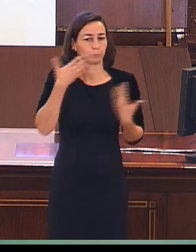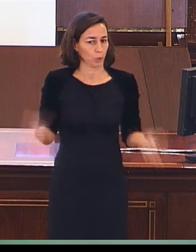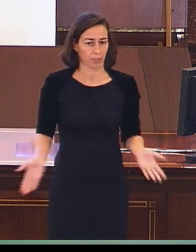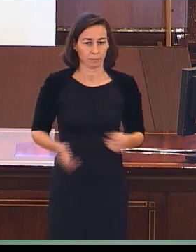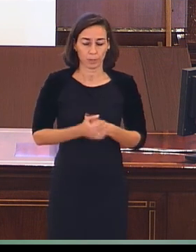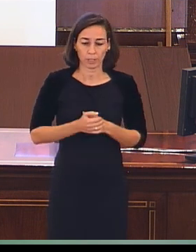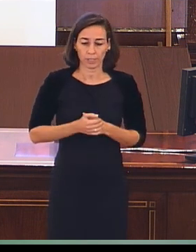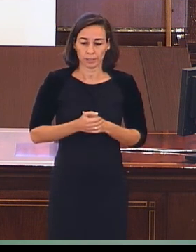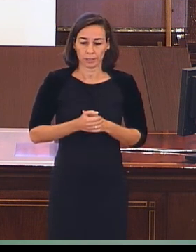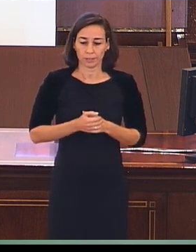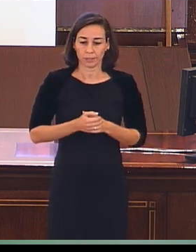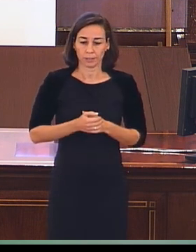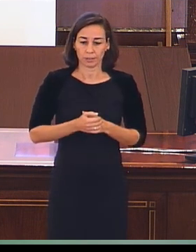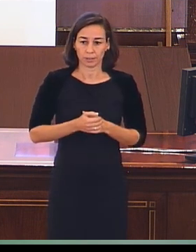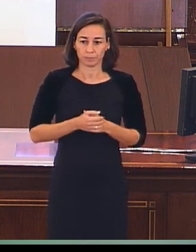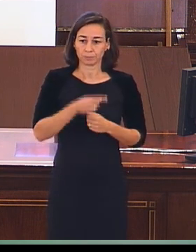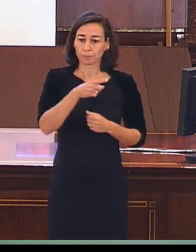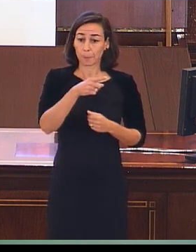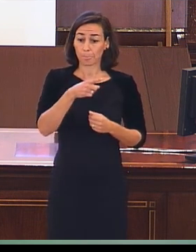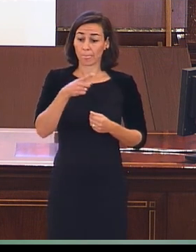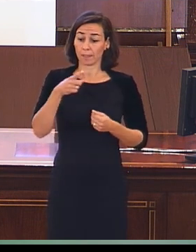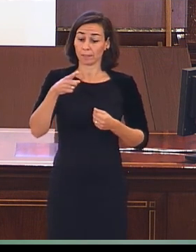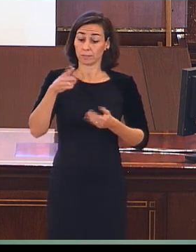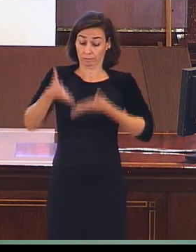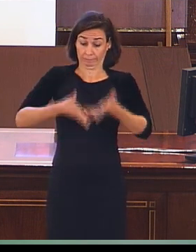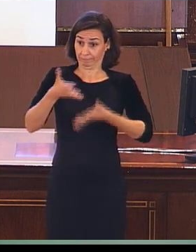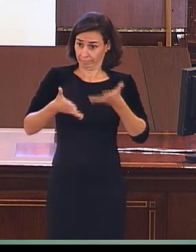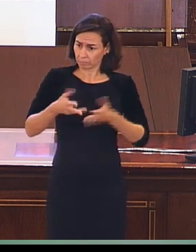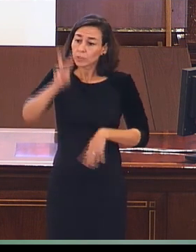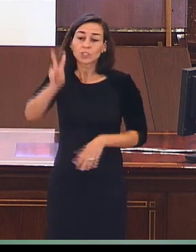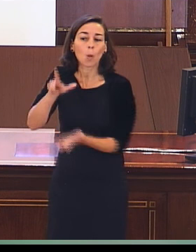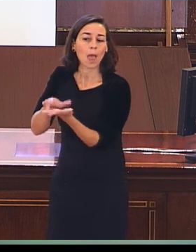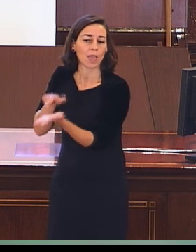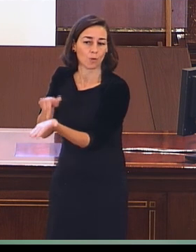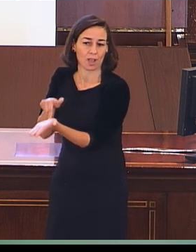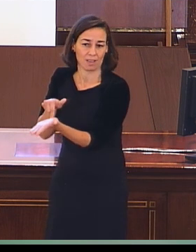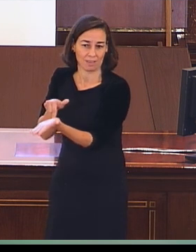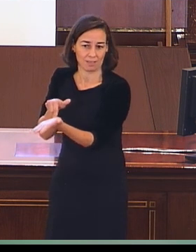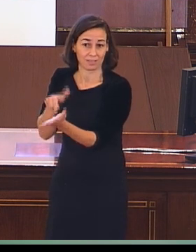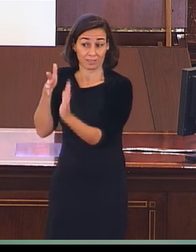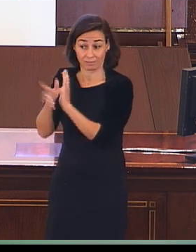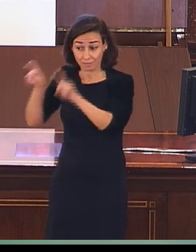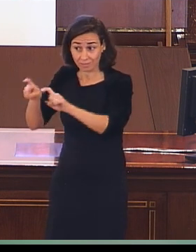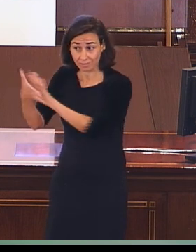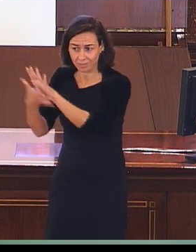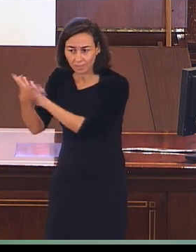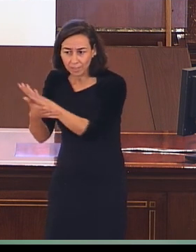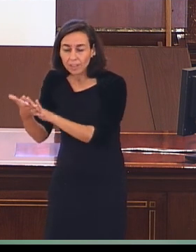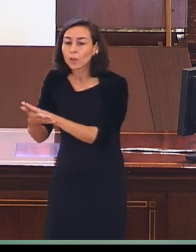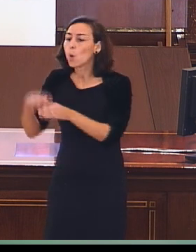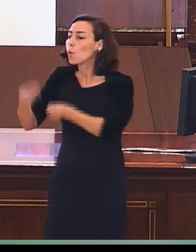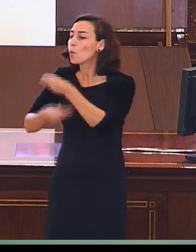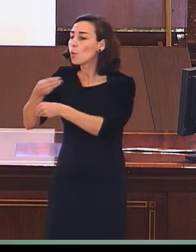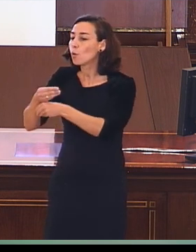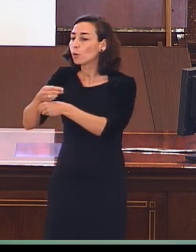la enseñanza y aprendizaje de la lengua de signos como segunda lengua y el uso que se hace de las plataformas online.